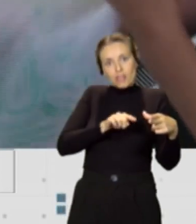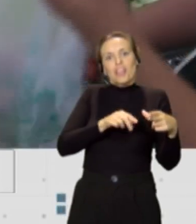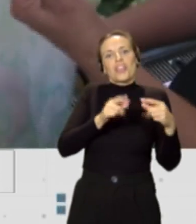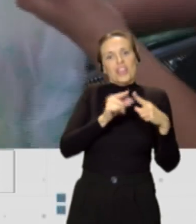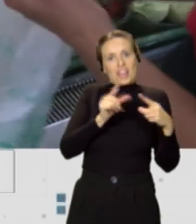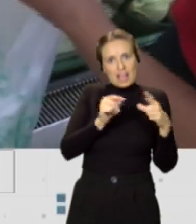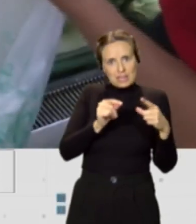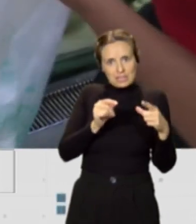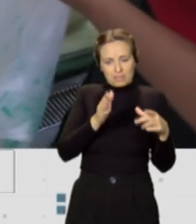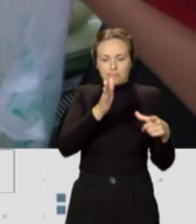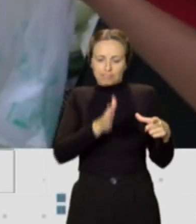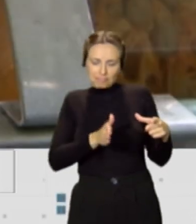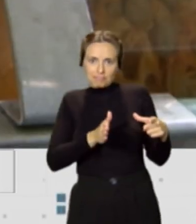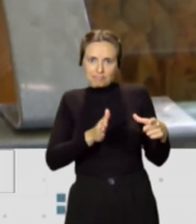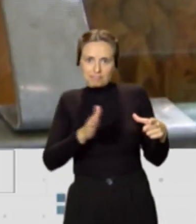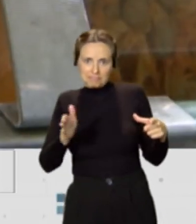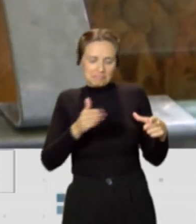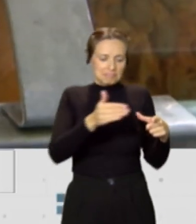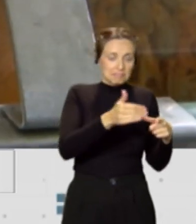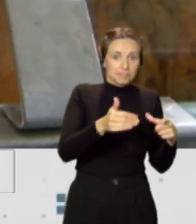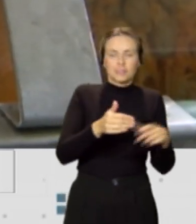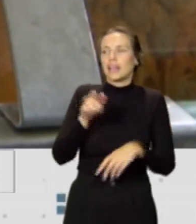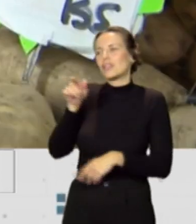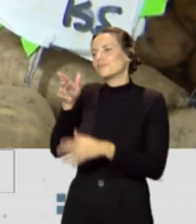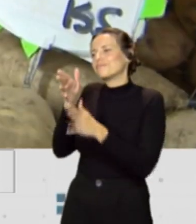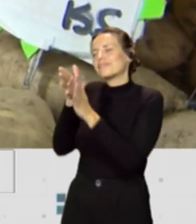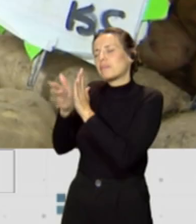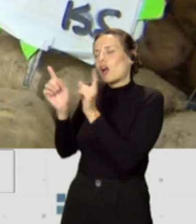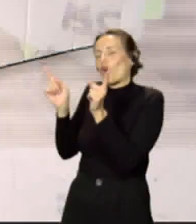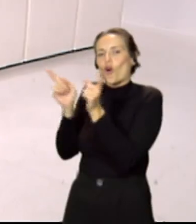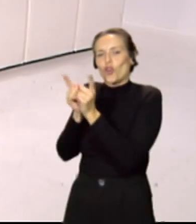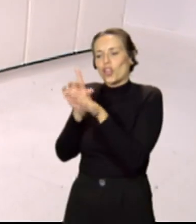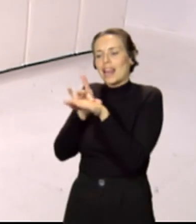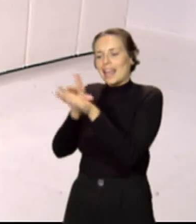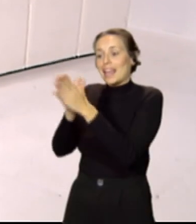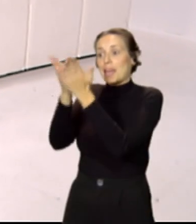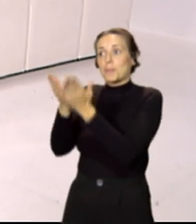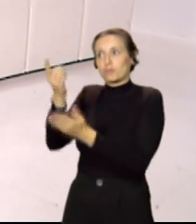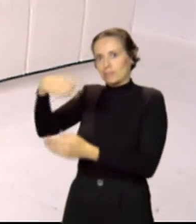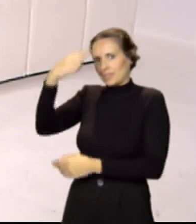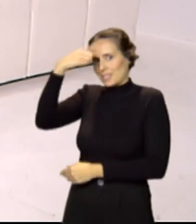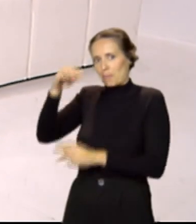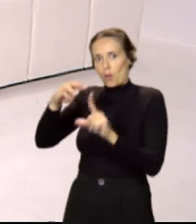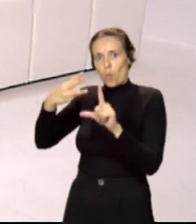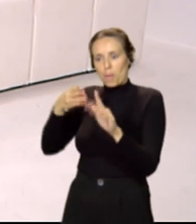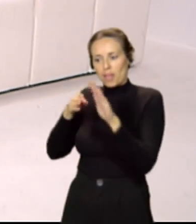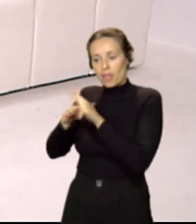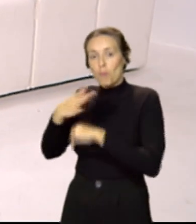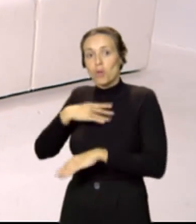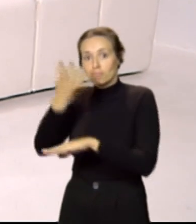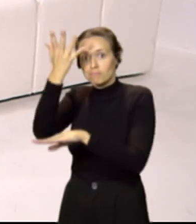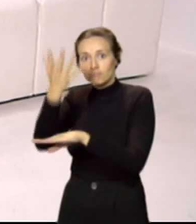Bueno, esto ha sido solo un acercamiento a esta guía, pero ya saben ustedes en casa que pueden disponer de ella en internet, se la pueden descargar y